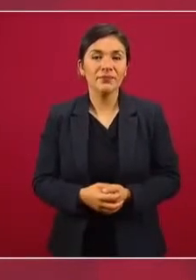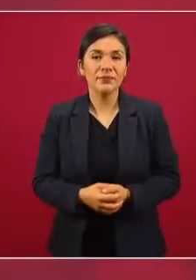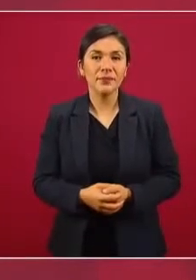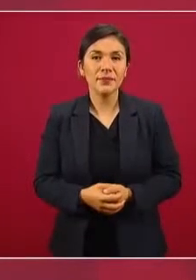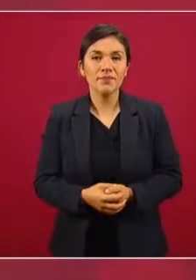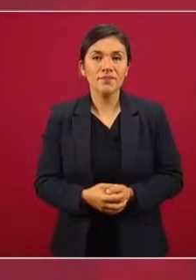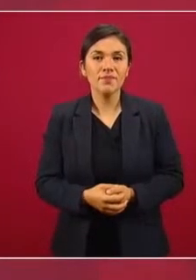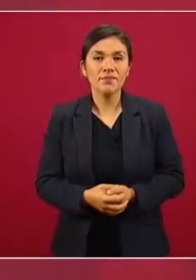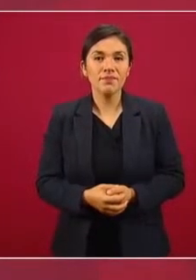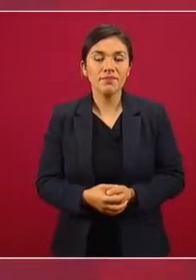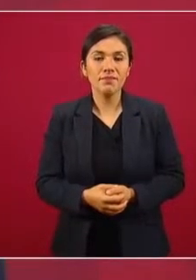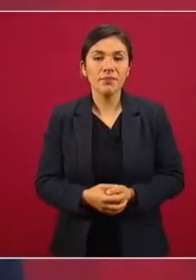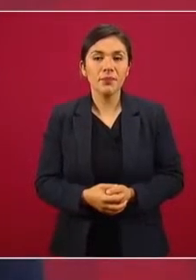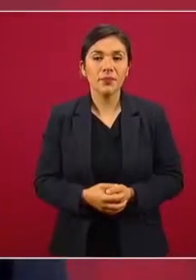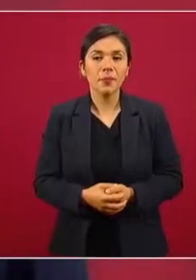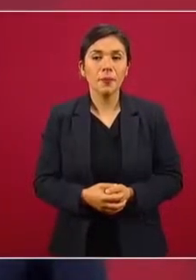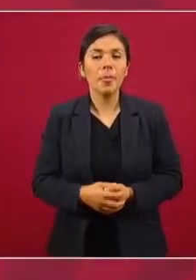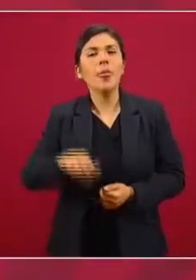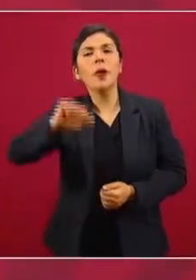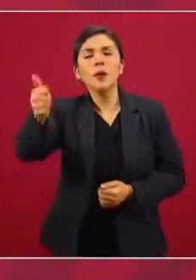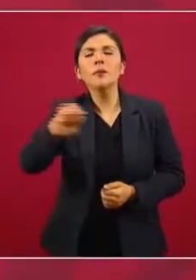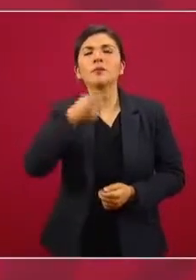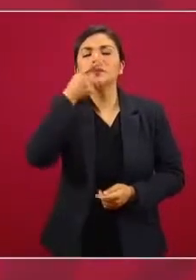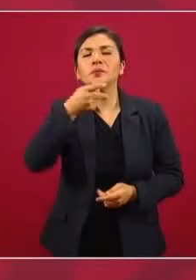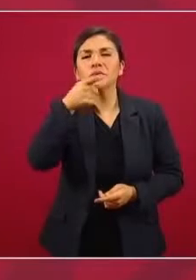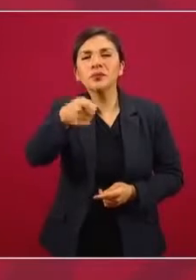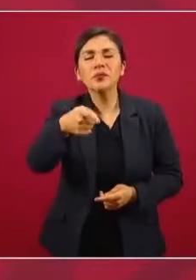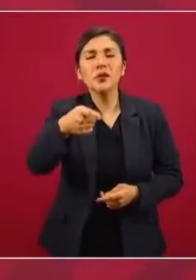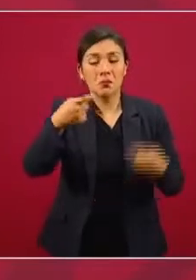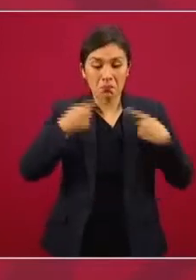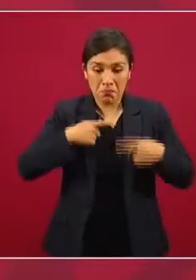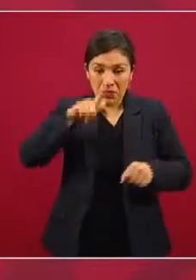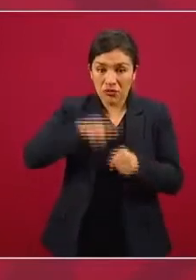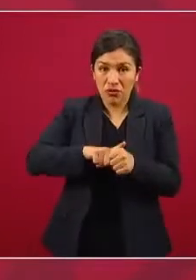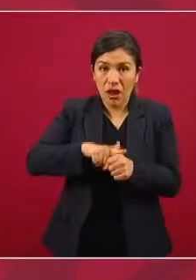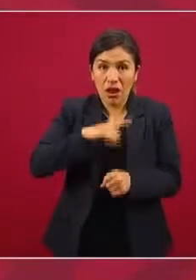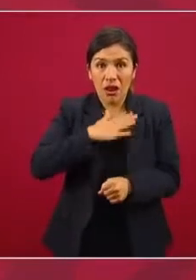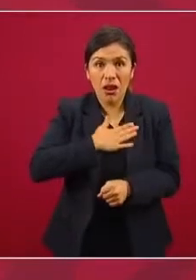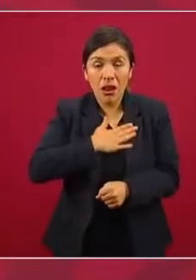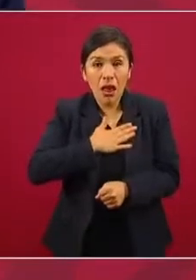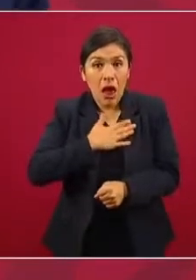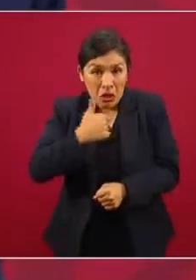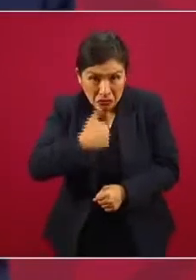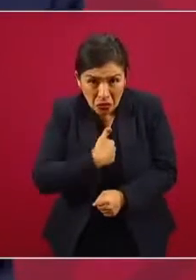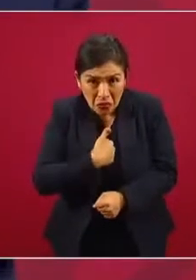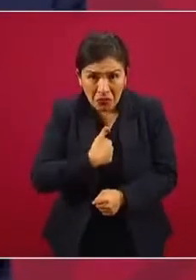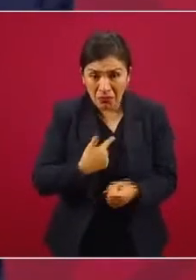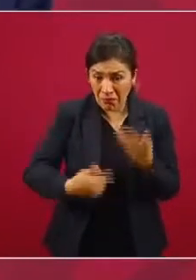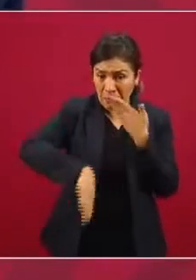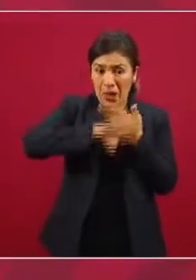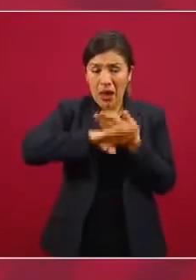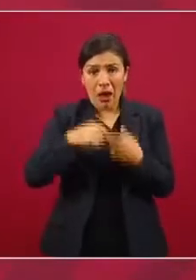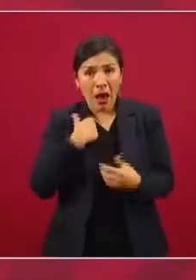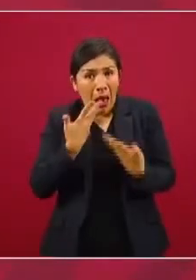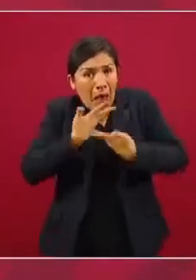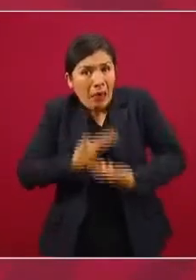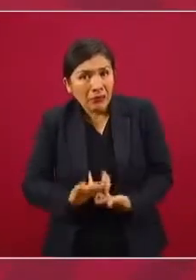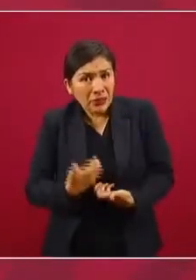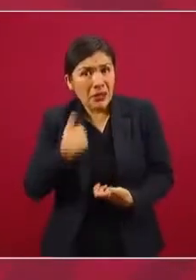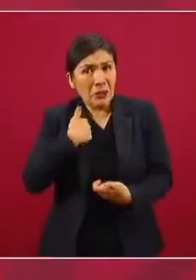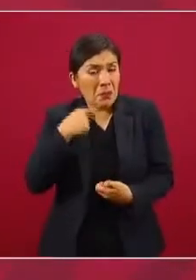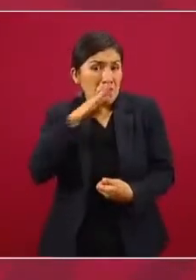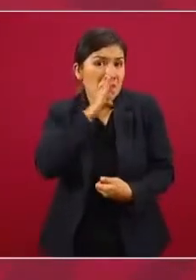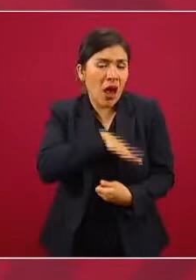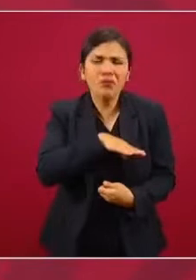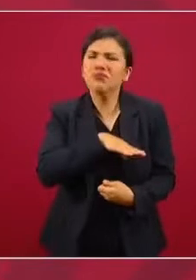Y acerca de la situación personal, a mí no me afecta, porque